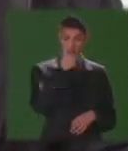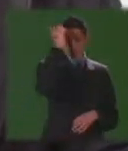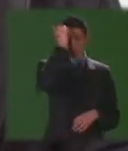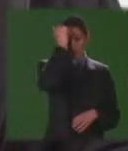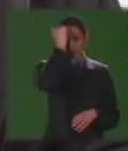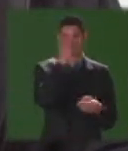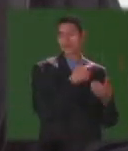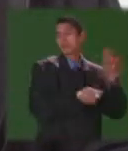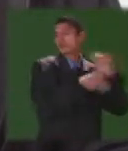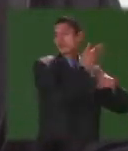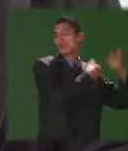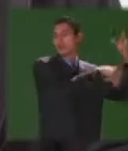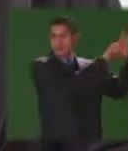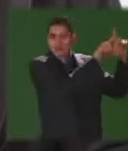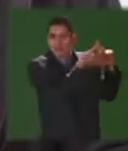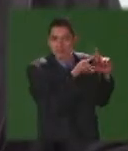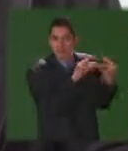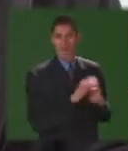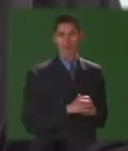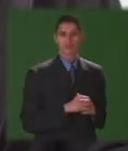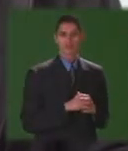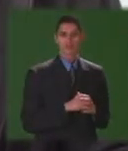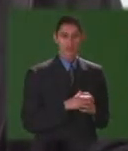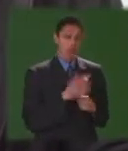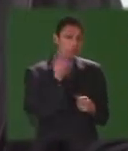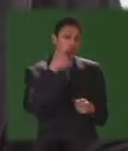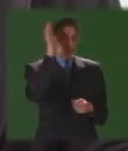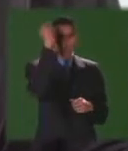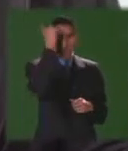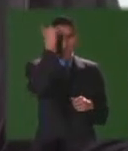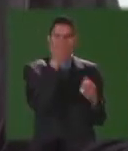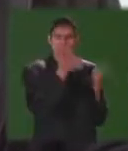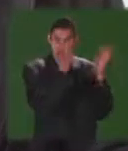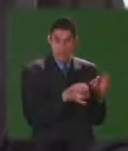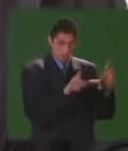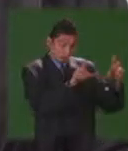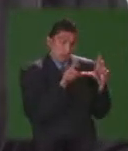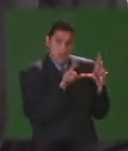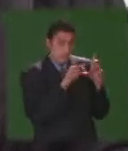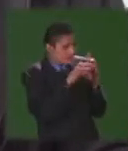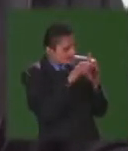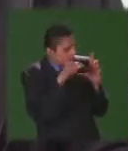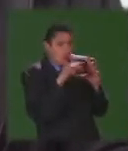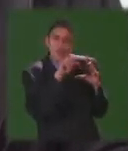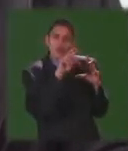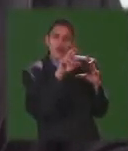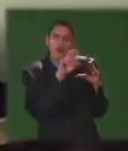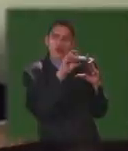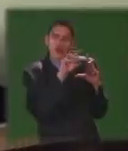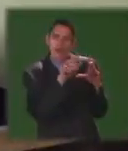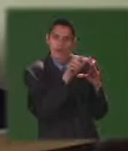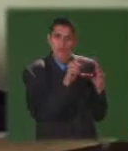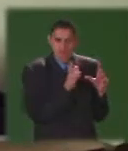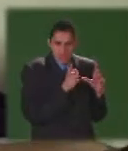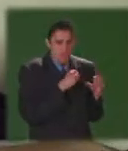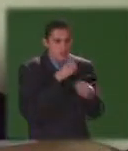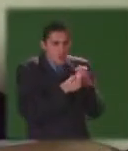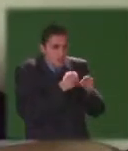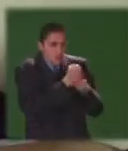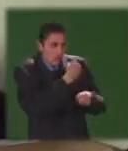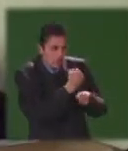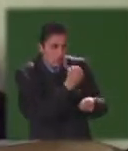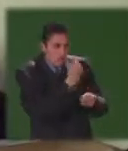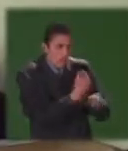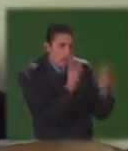hace muchos años la mayoría de ellos han sido normalistas y que se han venido capacitando a través de los años que ojalá